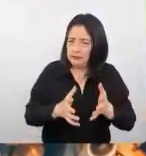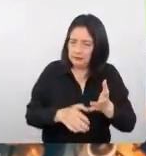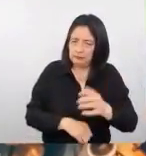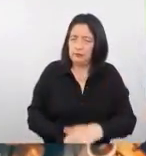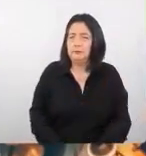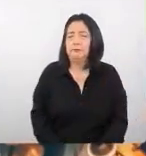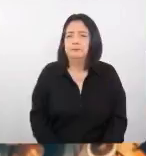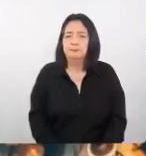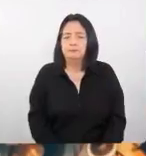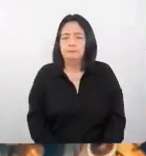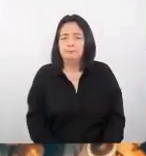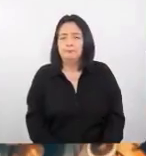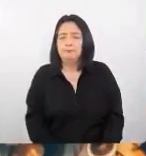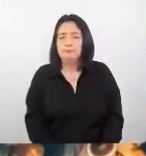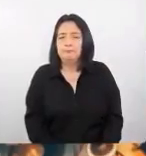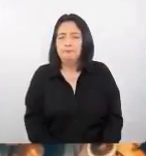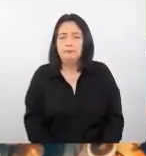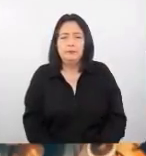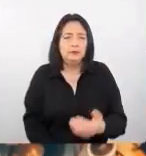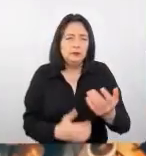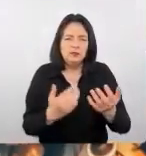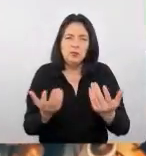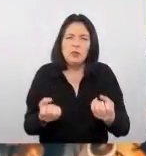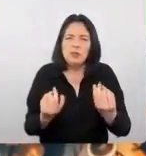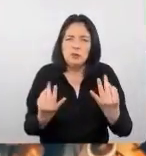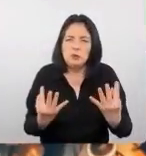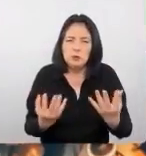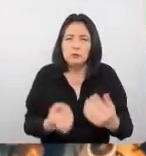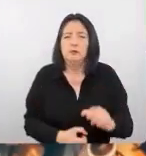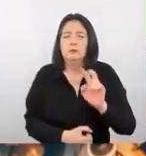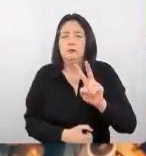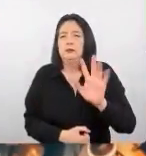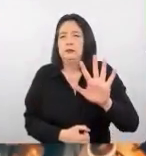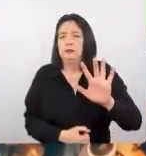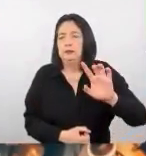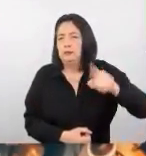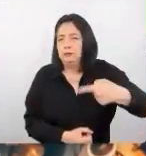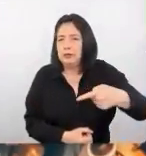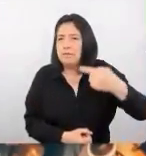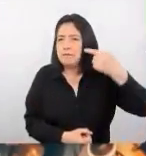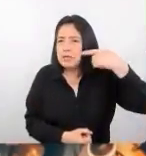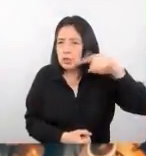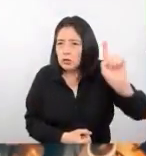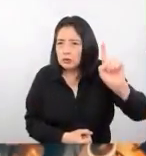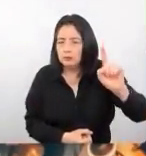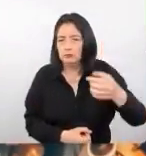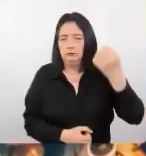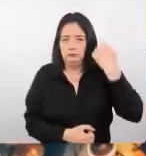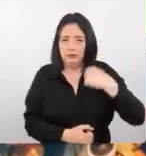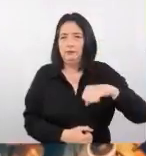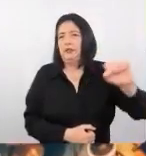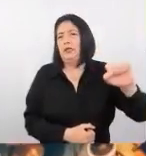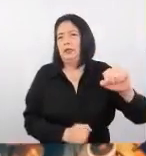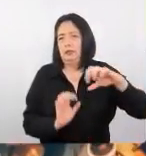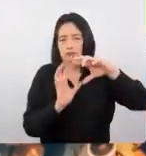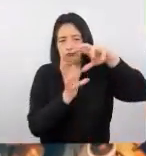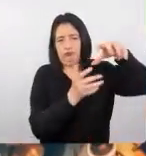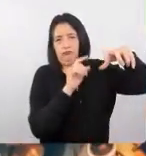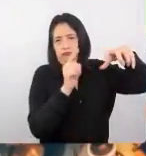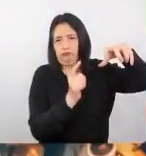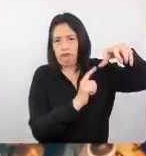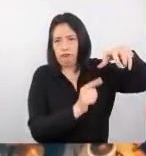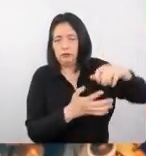mercado japonés estamos hablando de 25 mil millones de viajes al mundo a